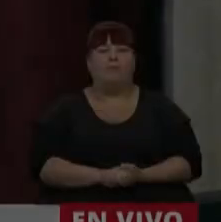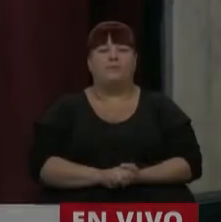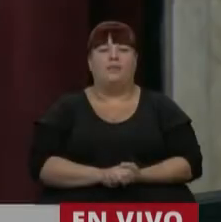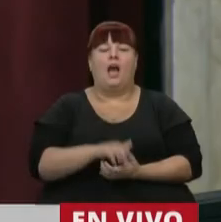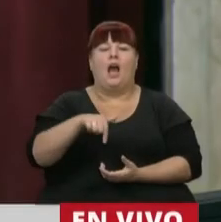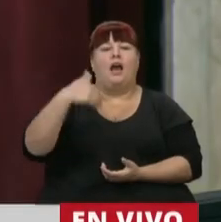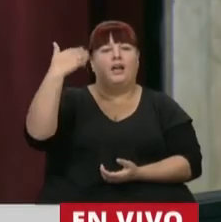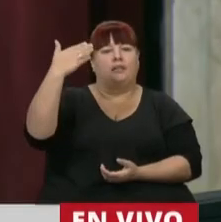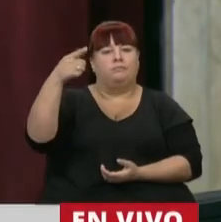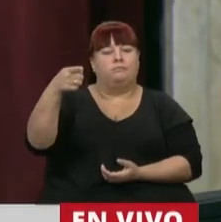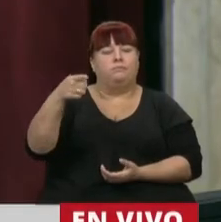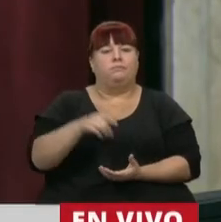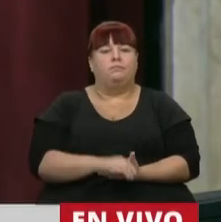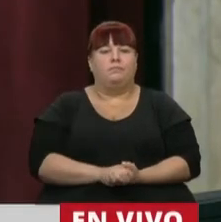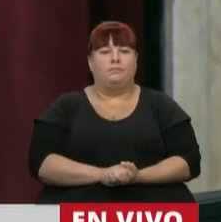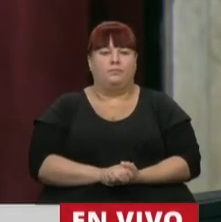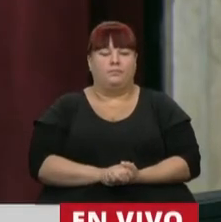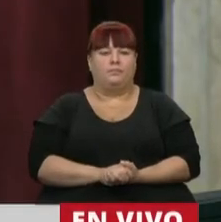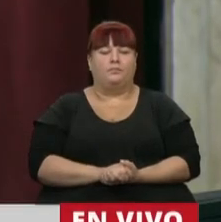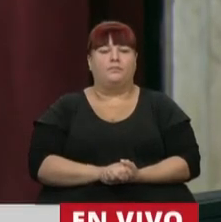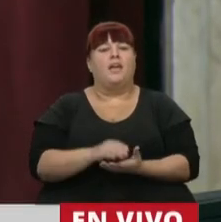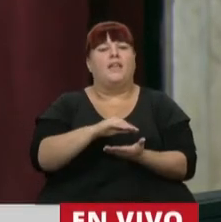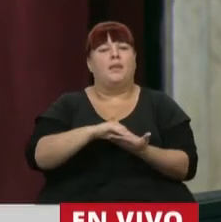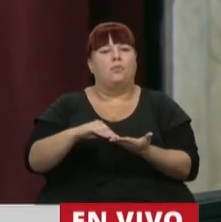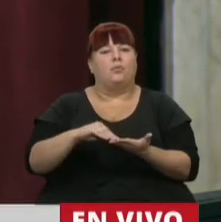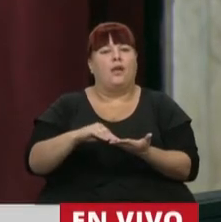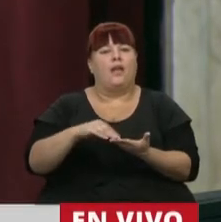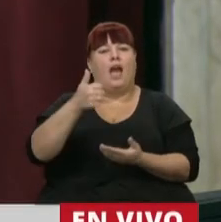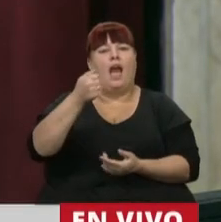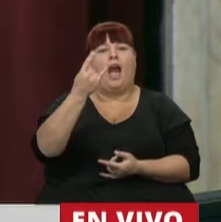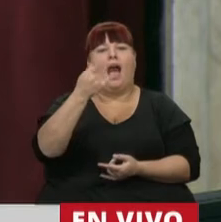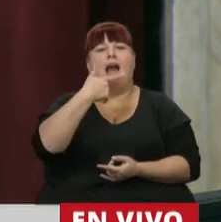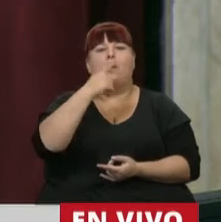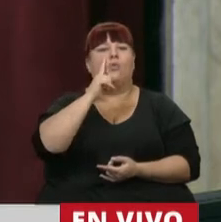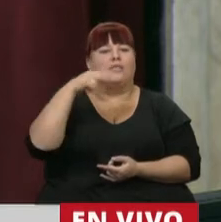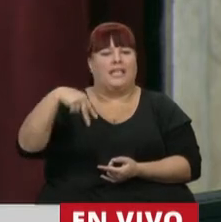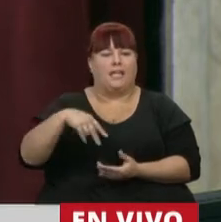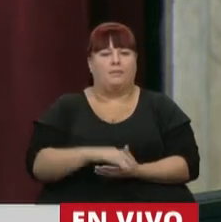Tiene la palabra la diputada Brenda Austen.